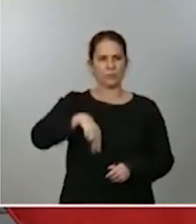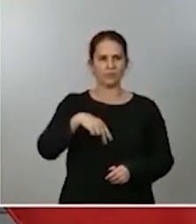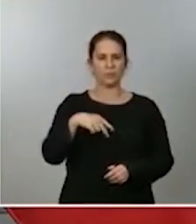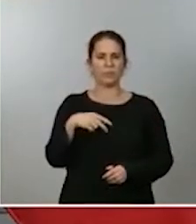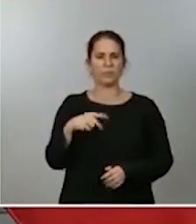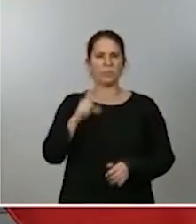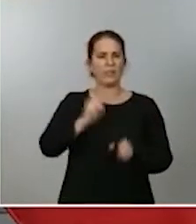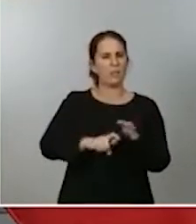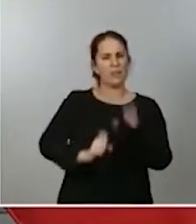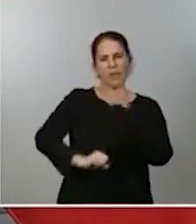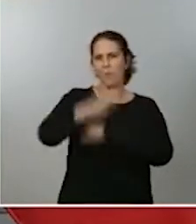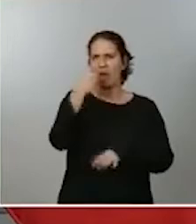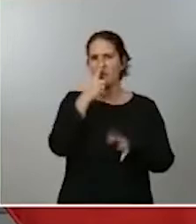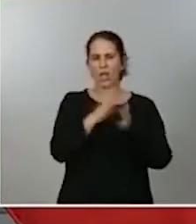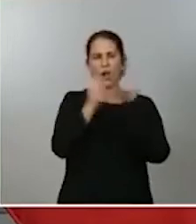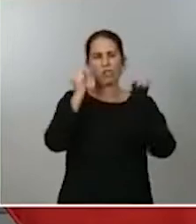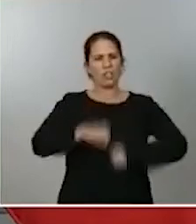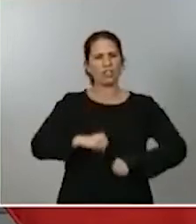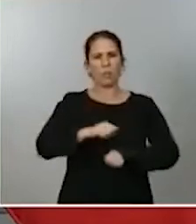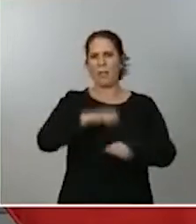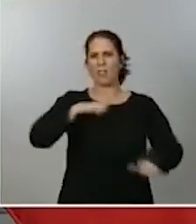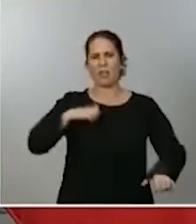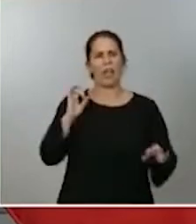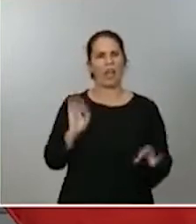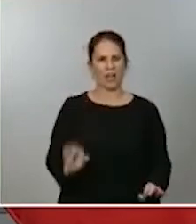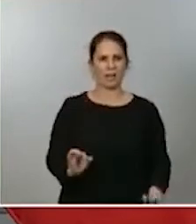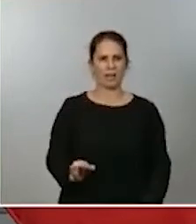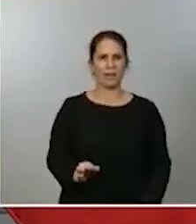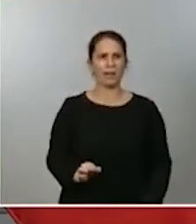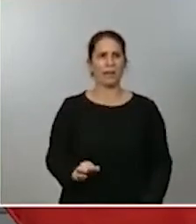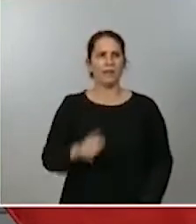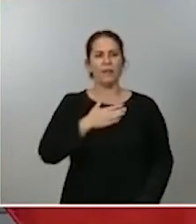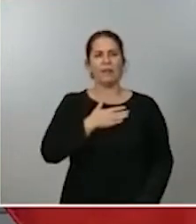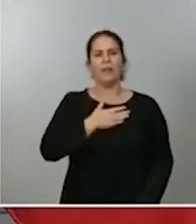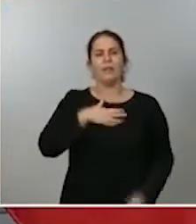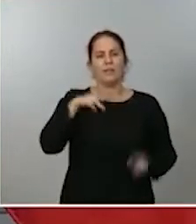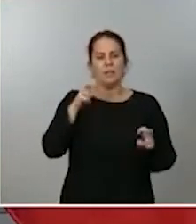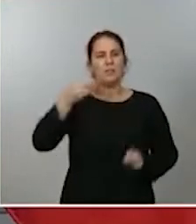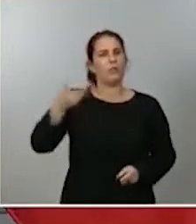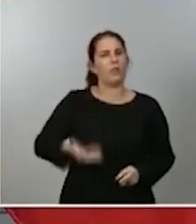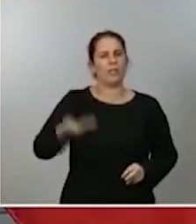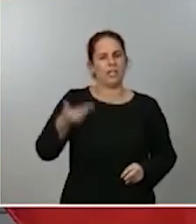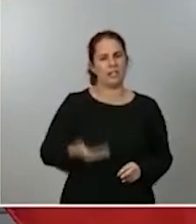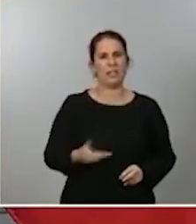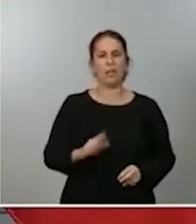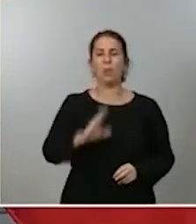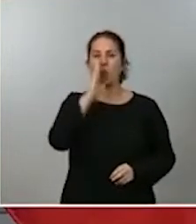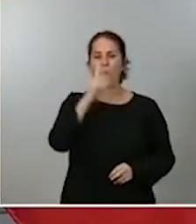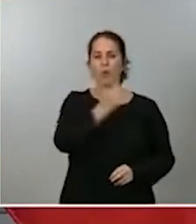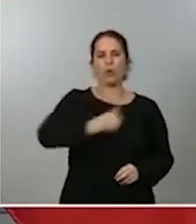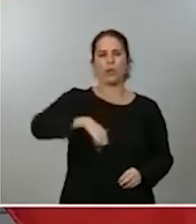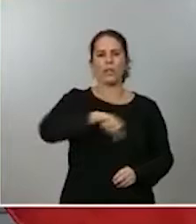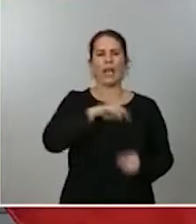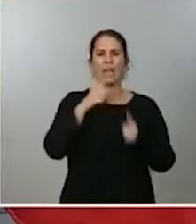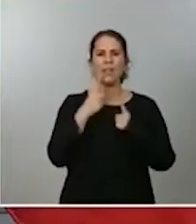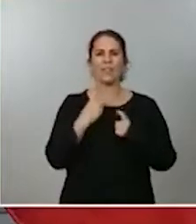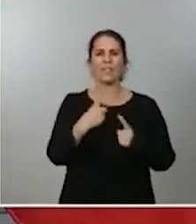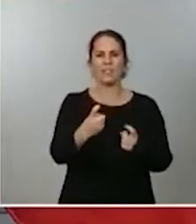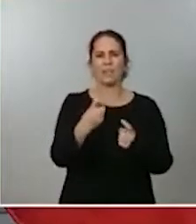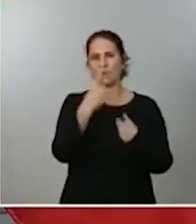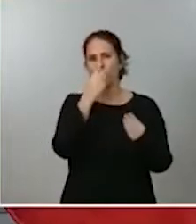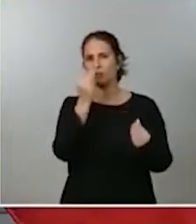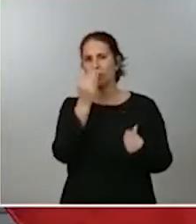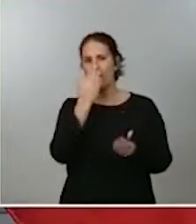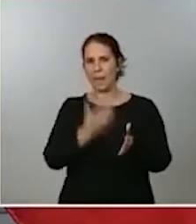consensos posibles. A nosotros nos parece una cuestión importante porque necesitamos una cierta previsión, una cierta